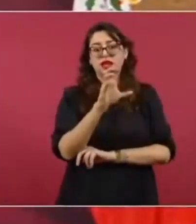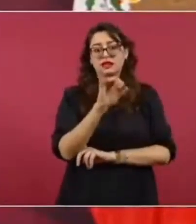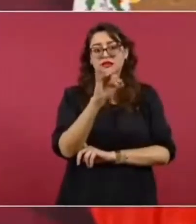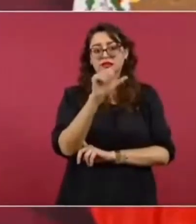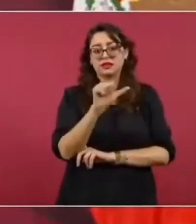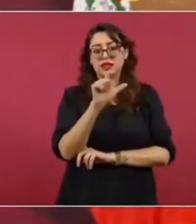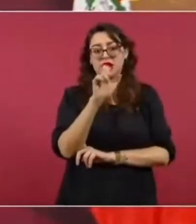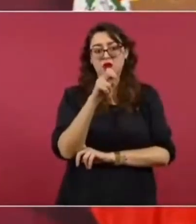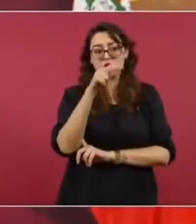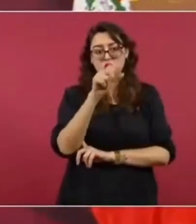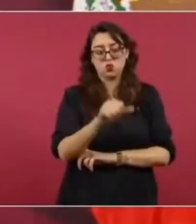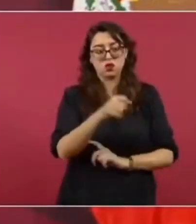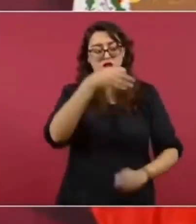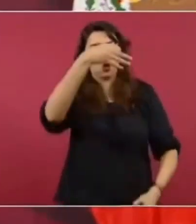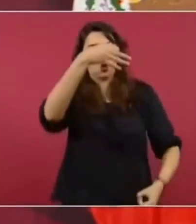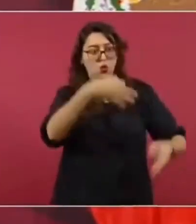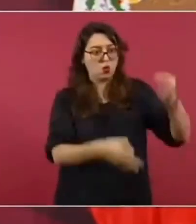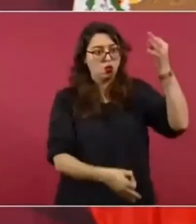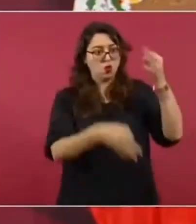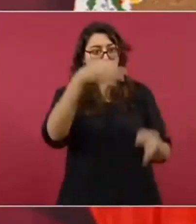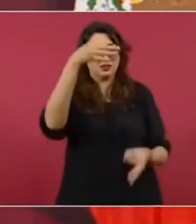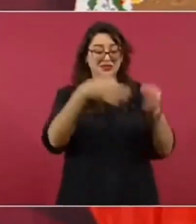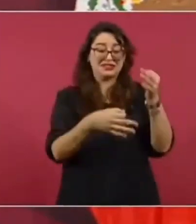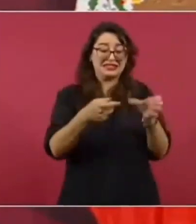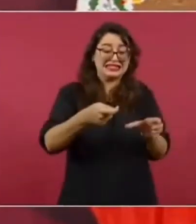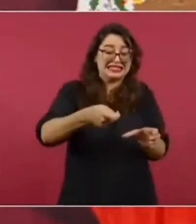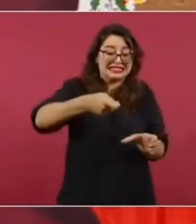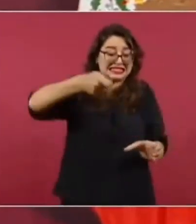Luna en Estados Unidos